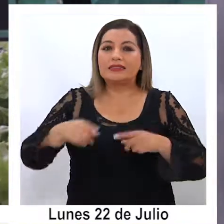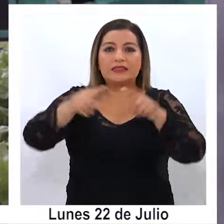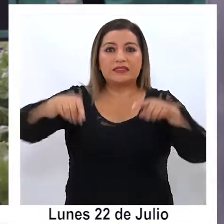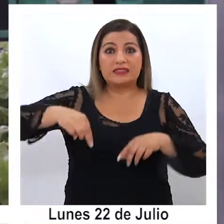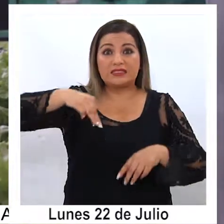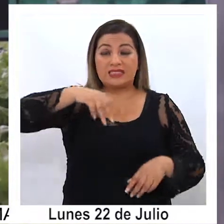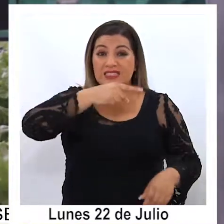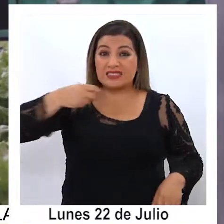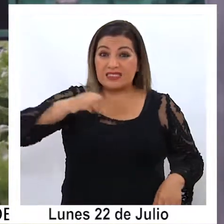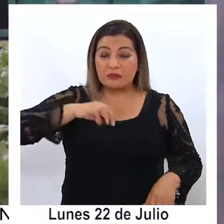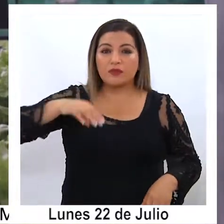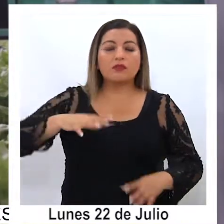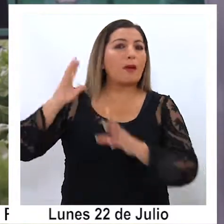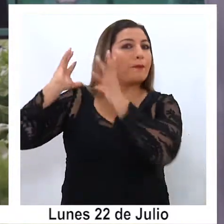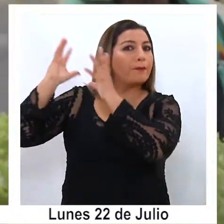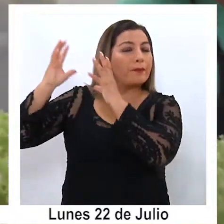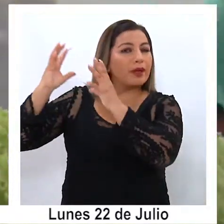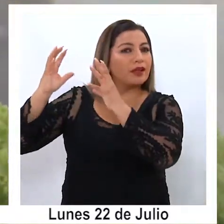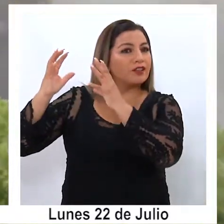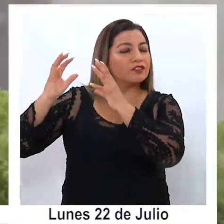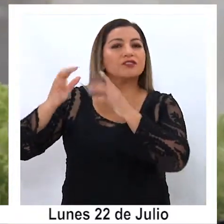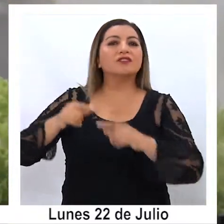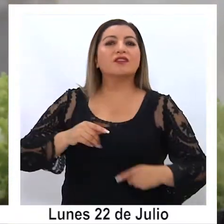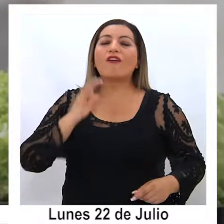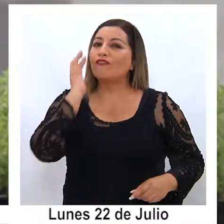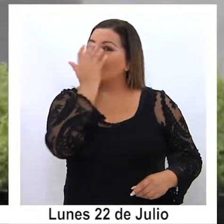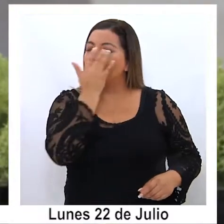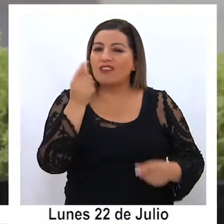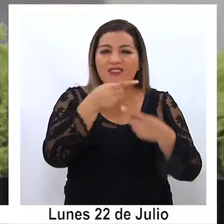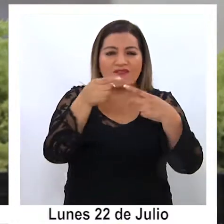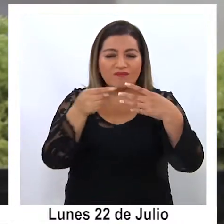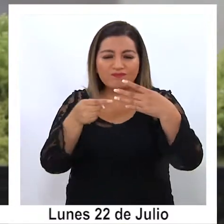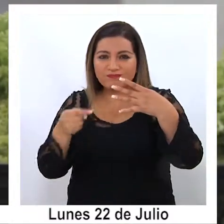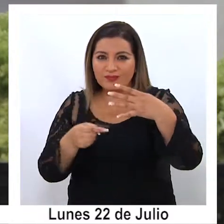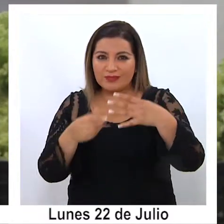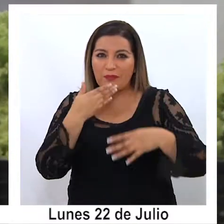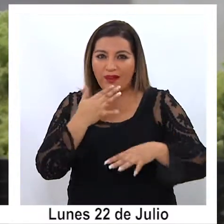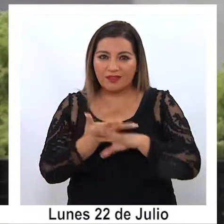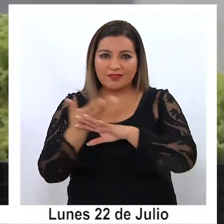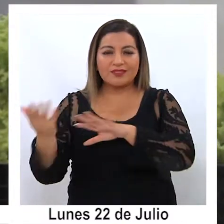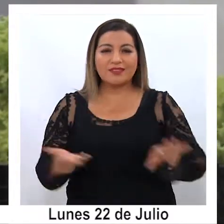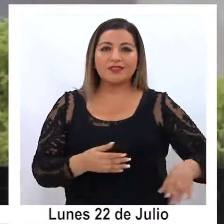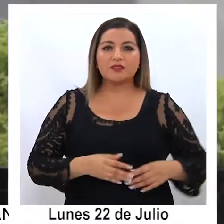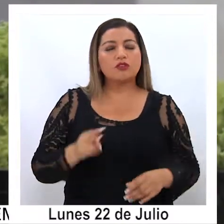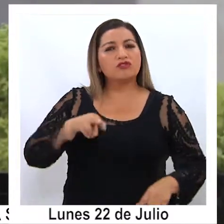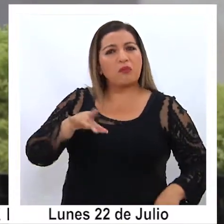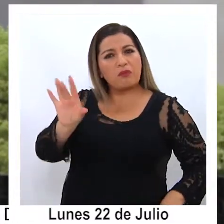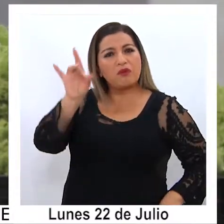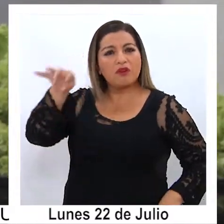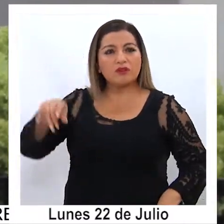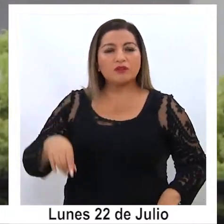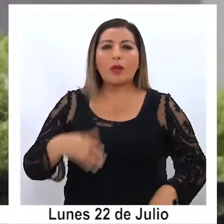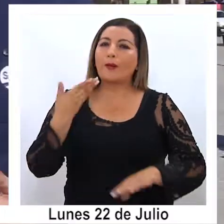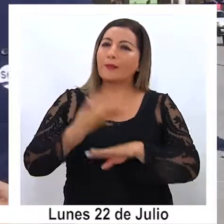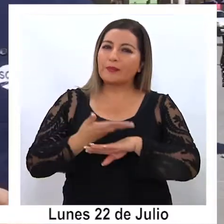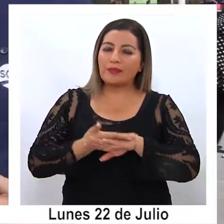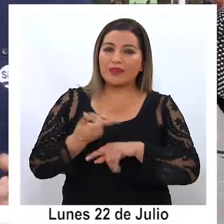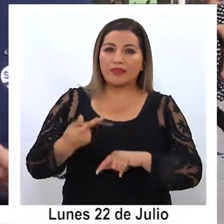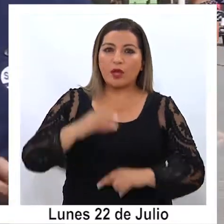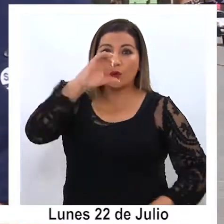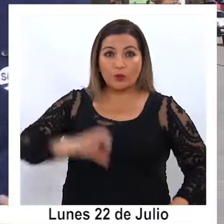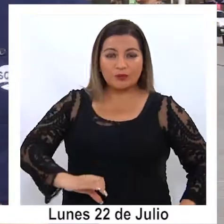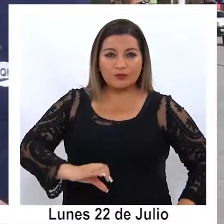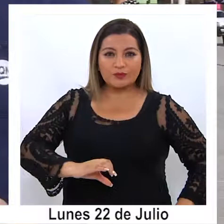también allí se cultivan melones, pimentones y frutillas, entre otros productos. Nos ha llamado la atención que nos han solicitado